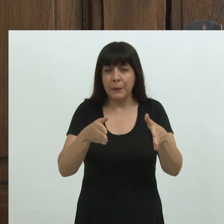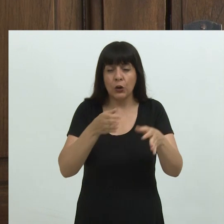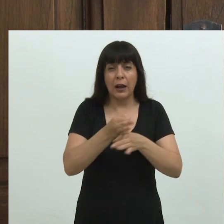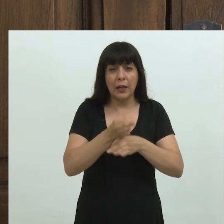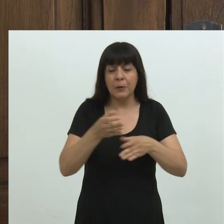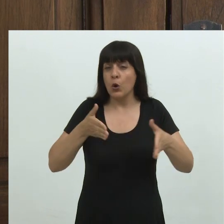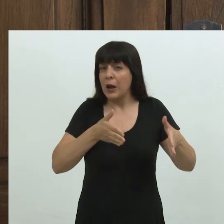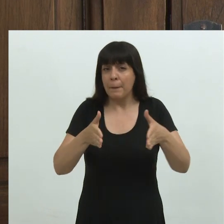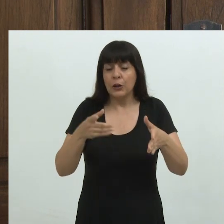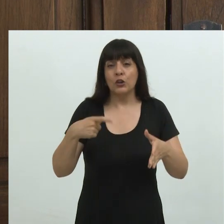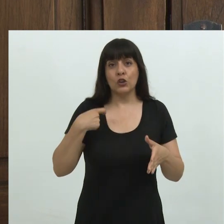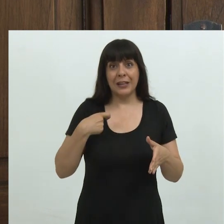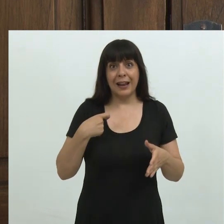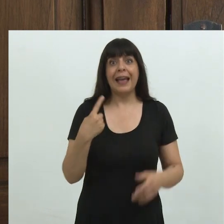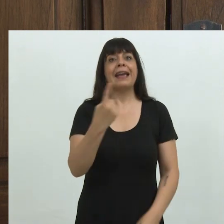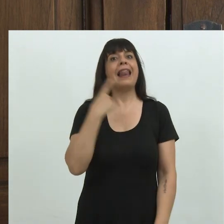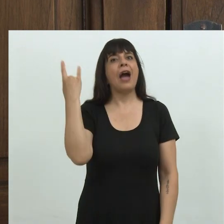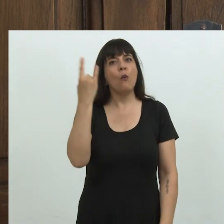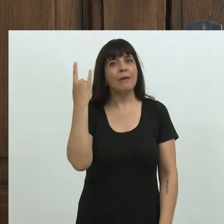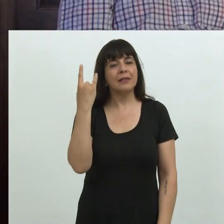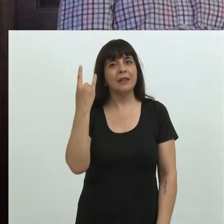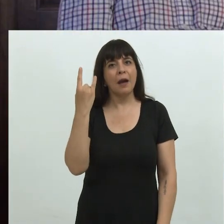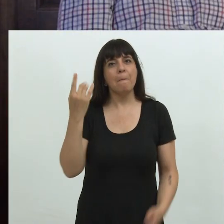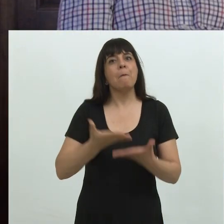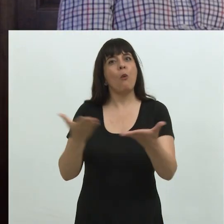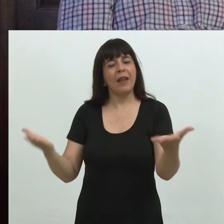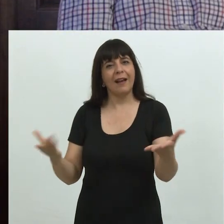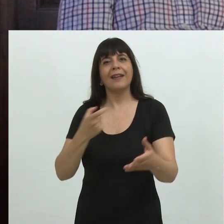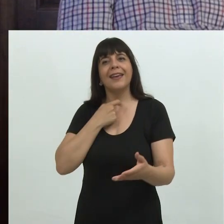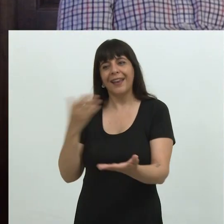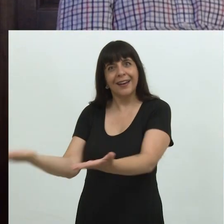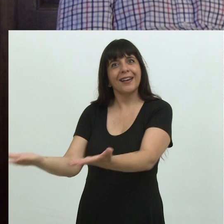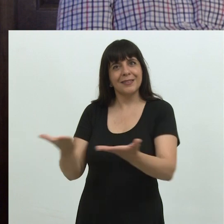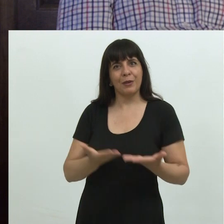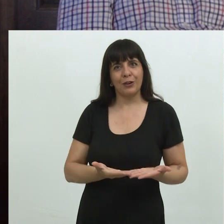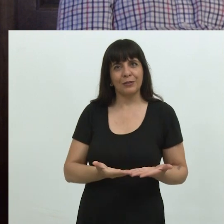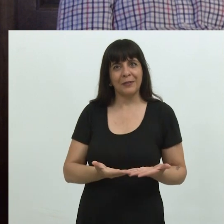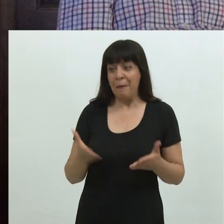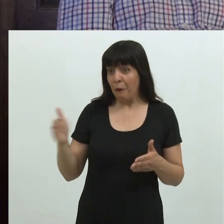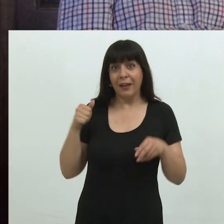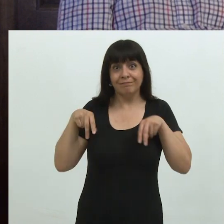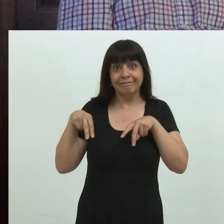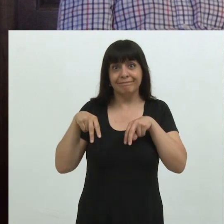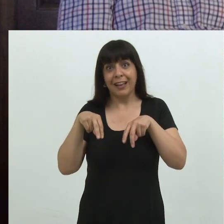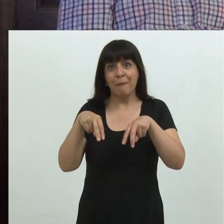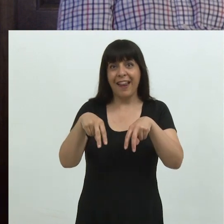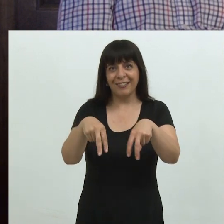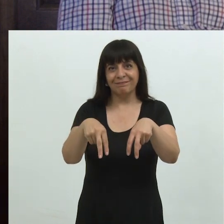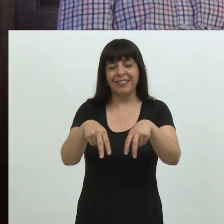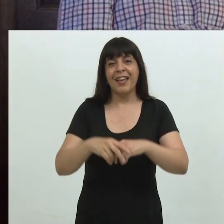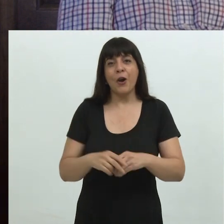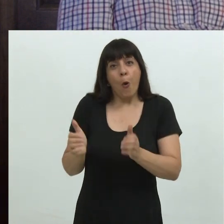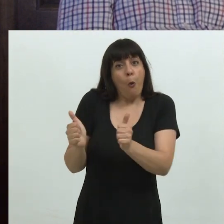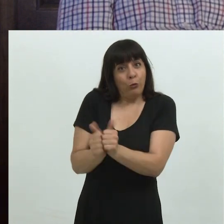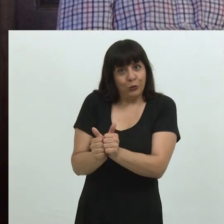en el que la universidad pública quiere recibirlos y recibirlas aquí y poder caminar en esta etapa que se inicia